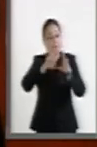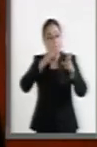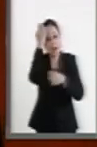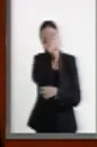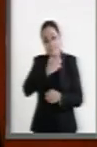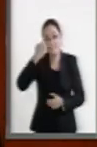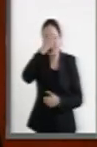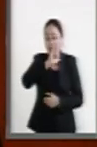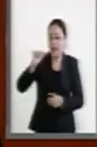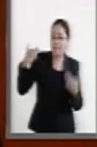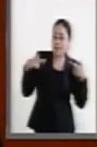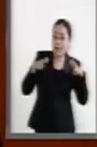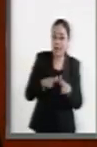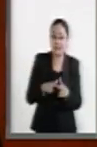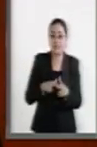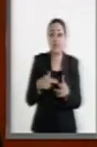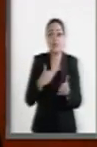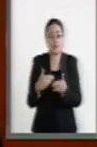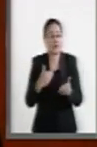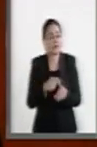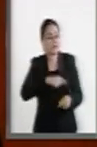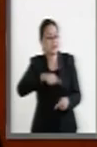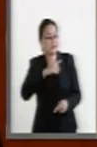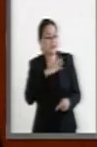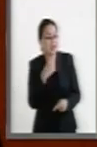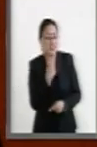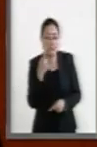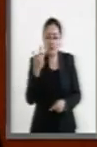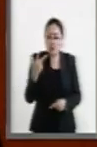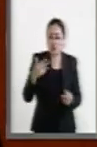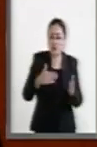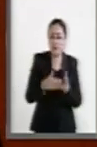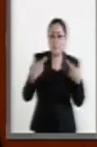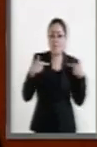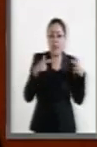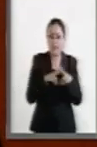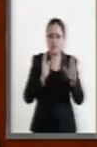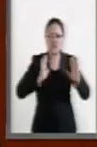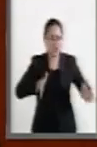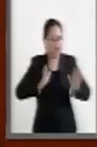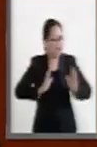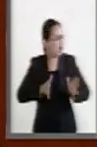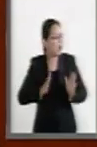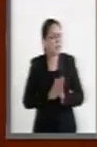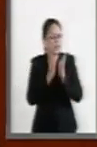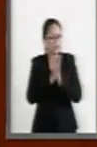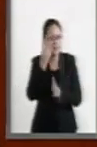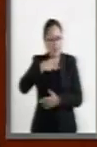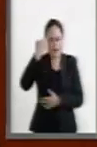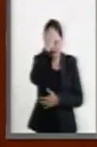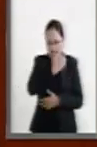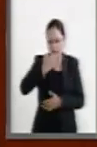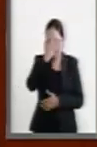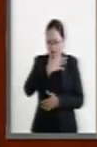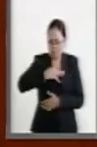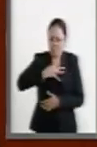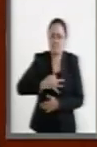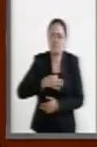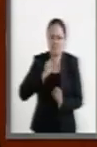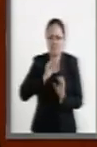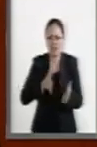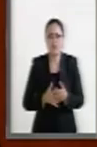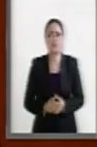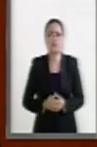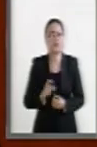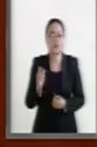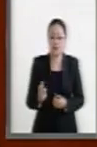docentes. A estas alturas, más de 108 mil docentes de educación básica se han evaluado y más